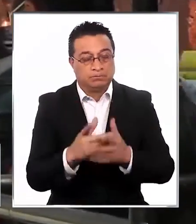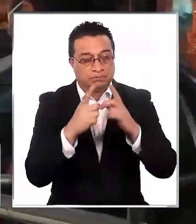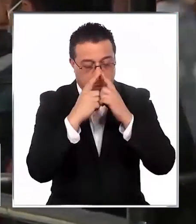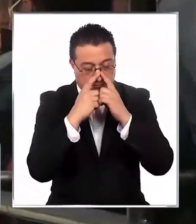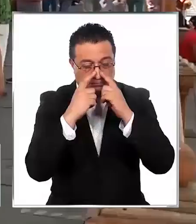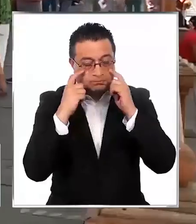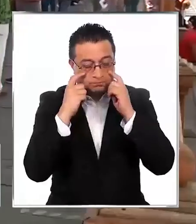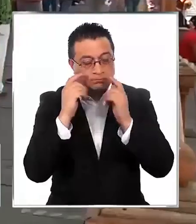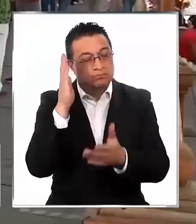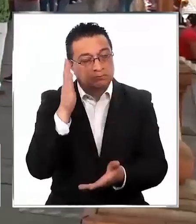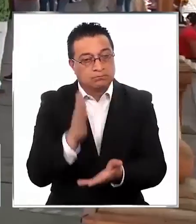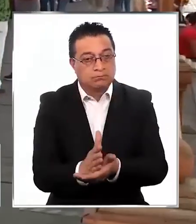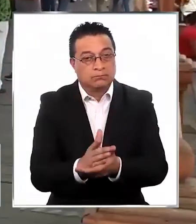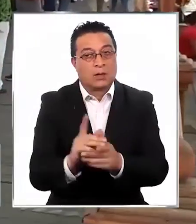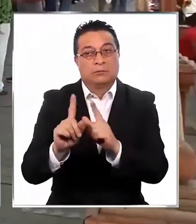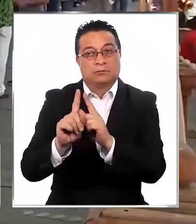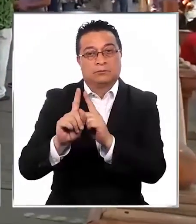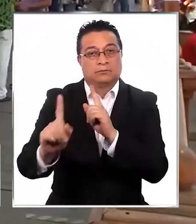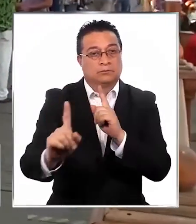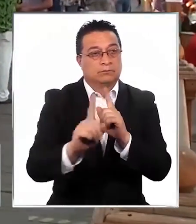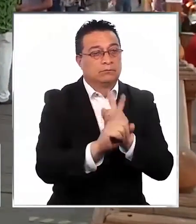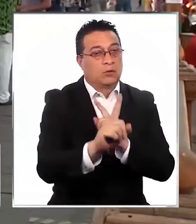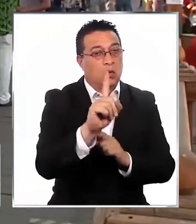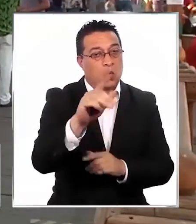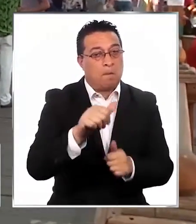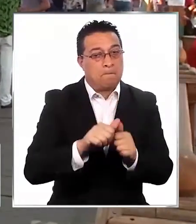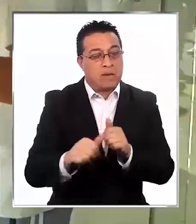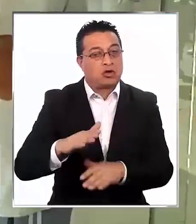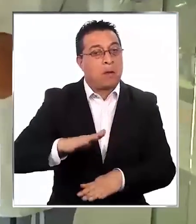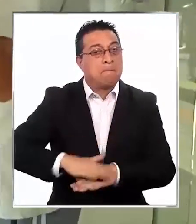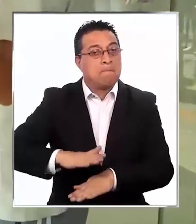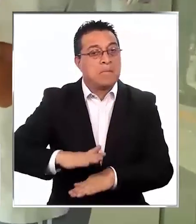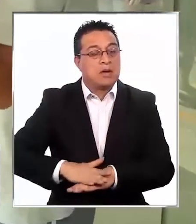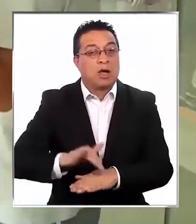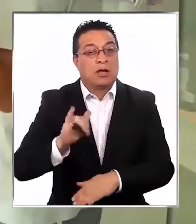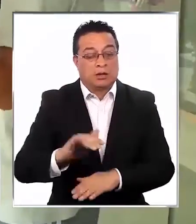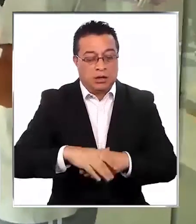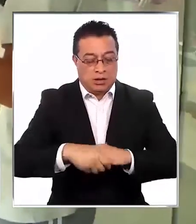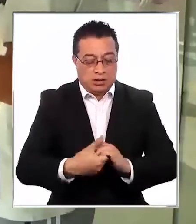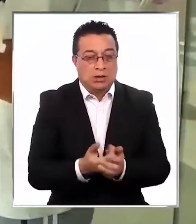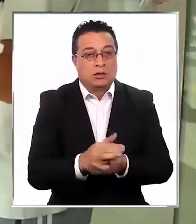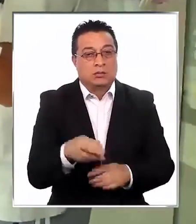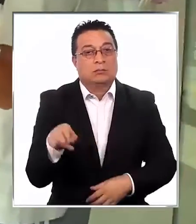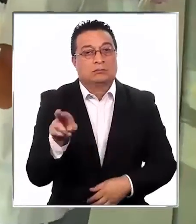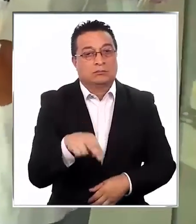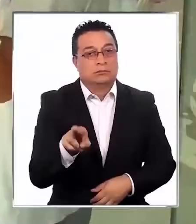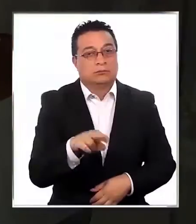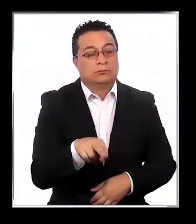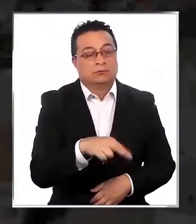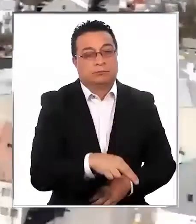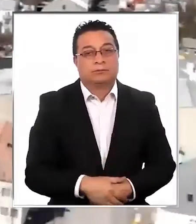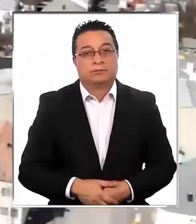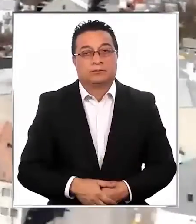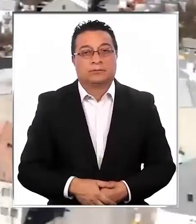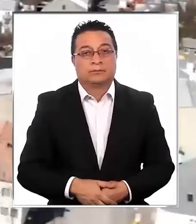correctamente la mascarilla, mantener la distancia mínima de un metro con otras personas y lavar frecuentemente las manos.